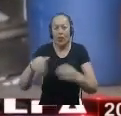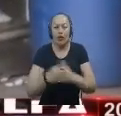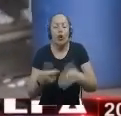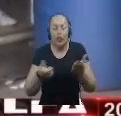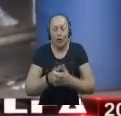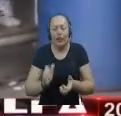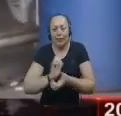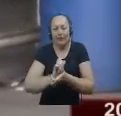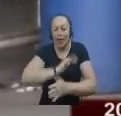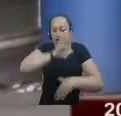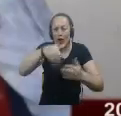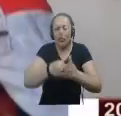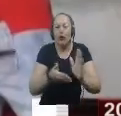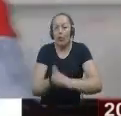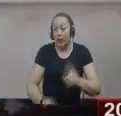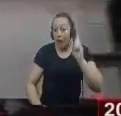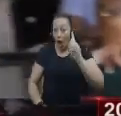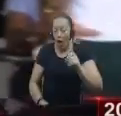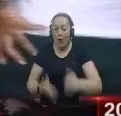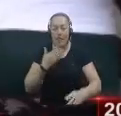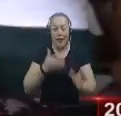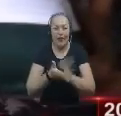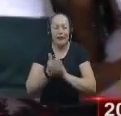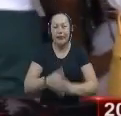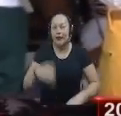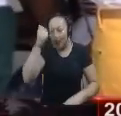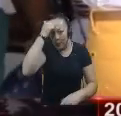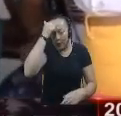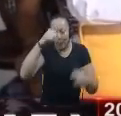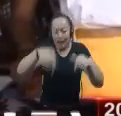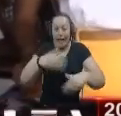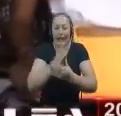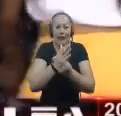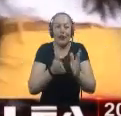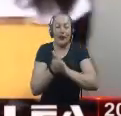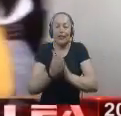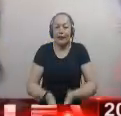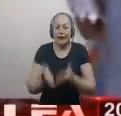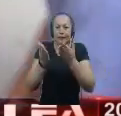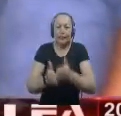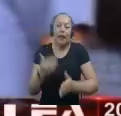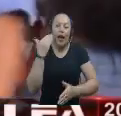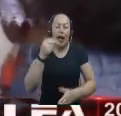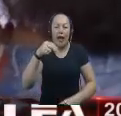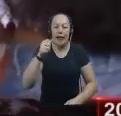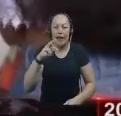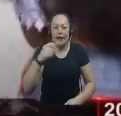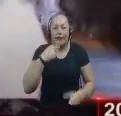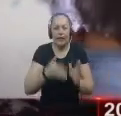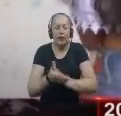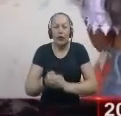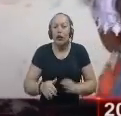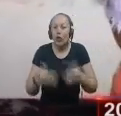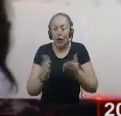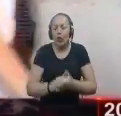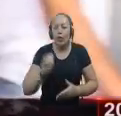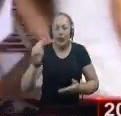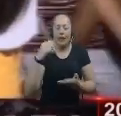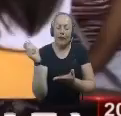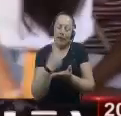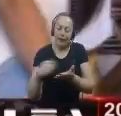cafetero Una de las beneficiadas Fue la docente Tutora Adela Dorada Nancy Estela Barrio Sánchez Quien es autora Del libro